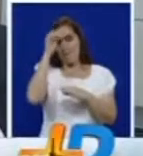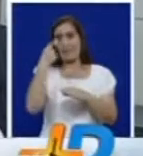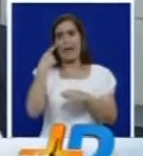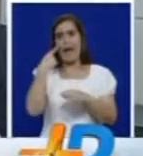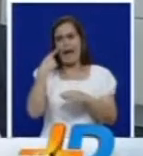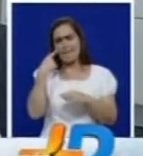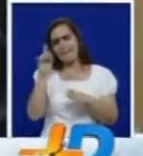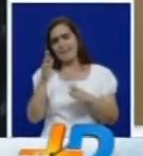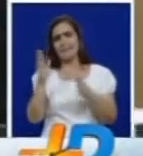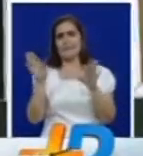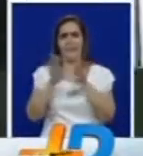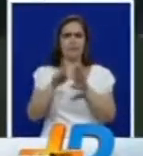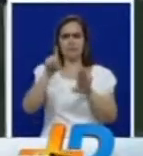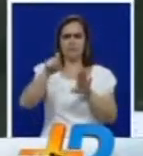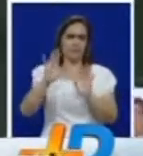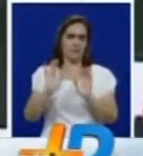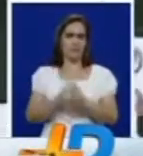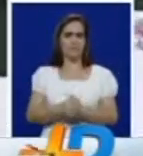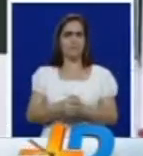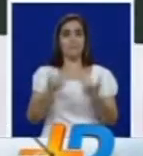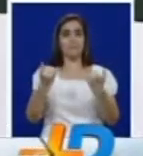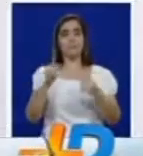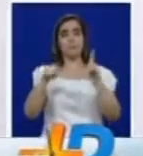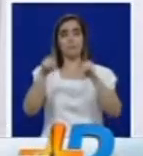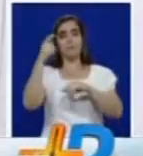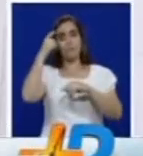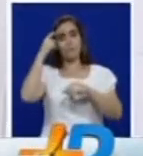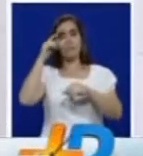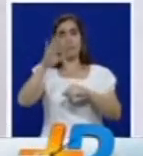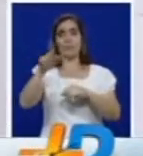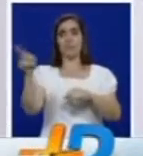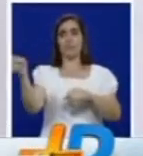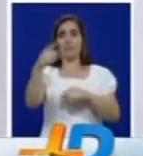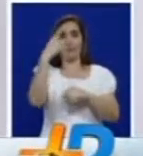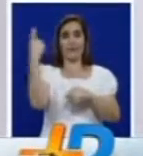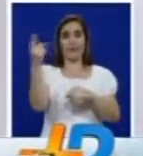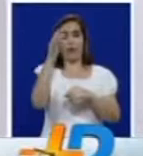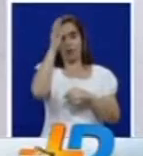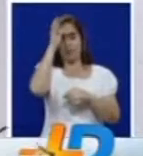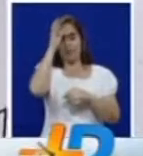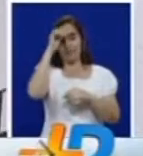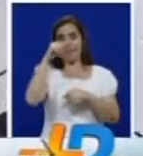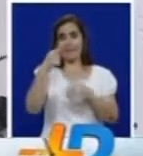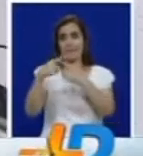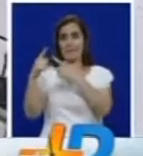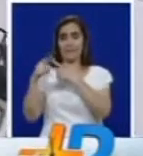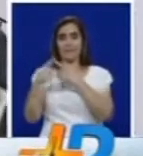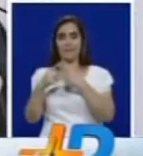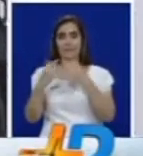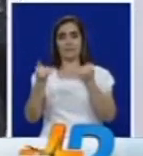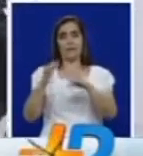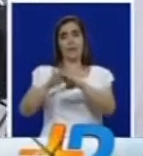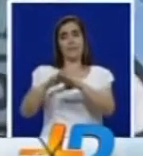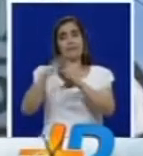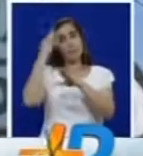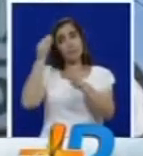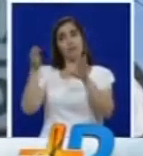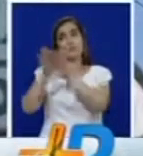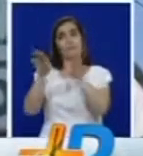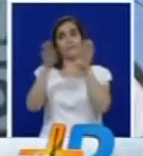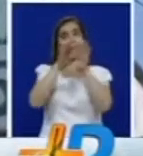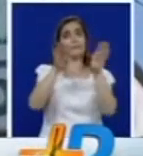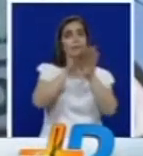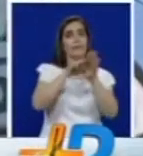sacarlas adelante en medio del fantasma de la crisis de la salud que ronda a los centros hospitalarios del país amenazados por posibles cierres